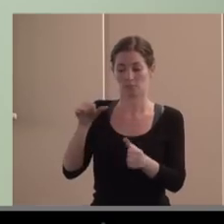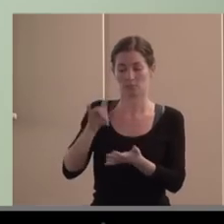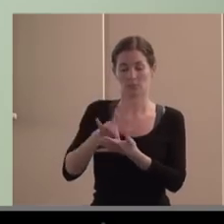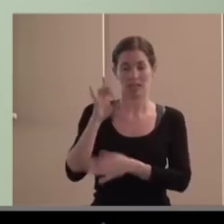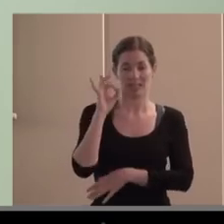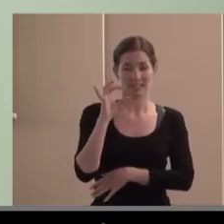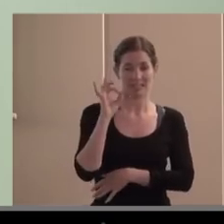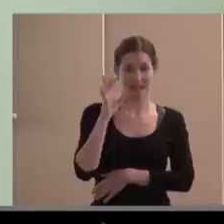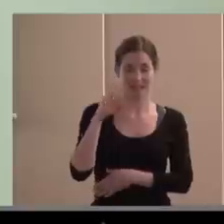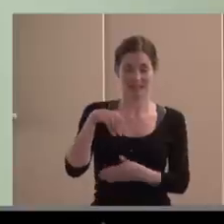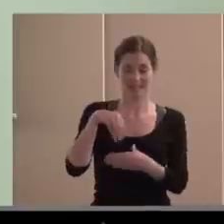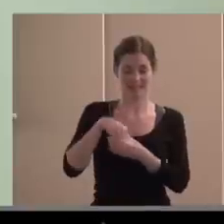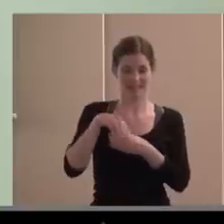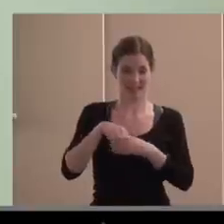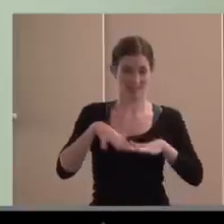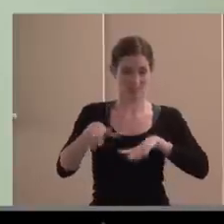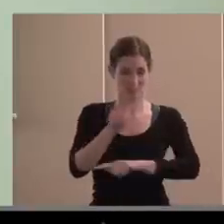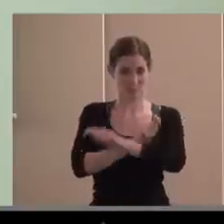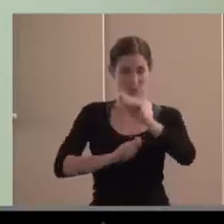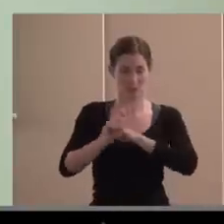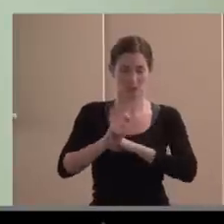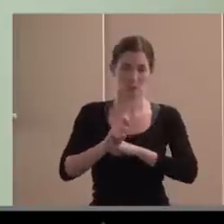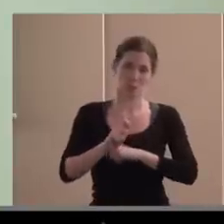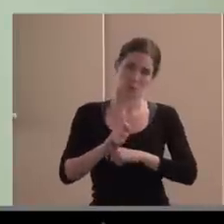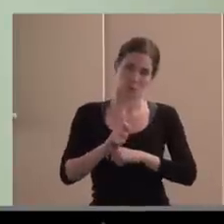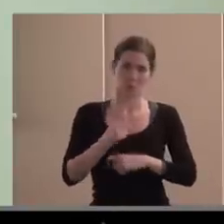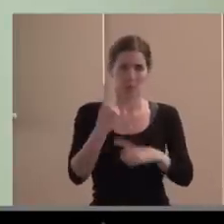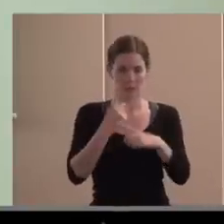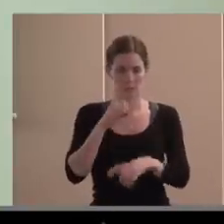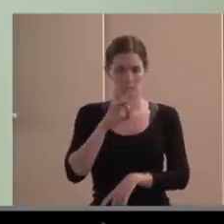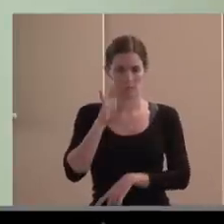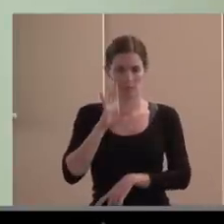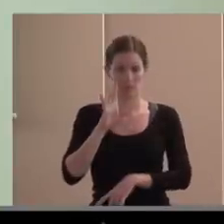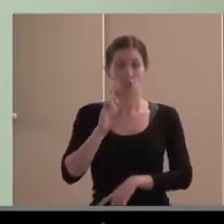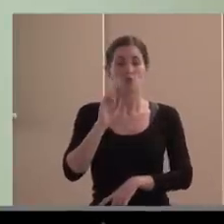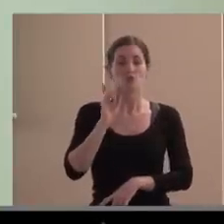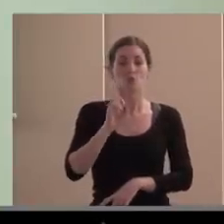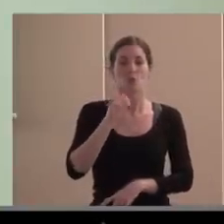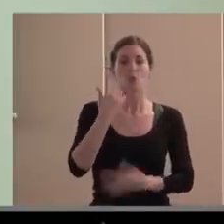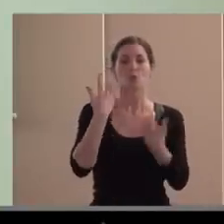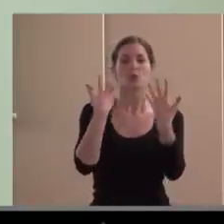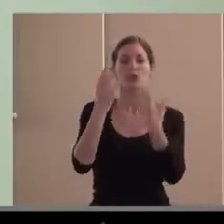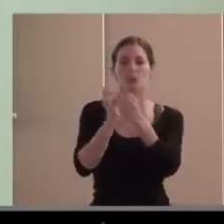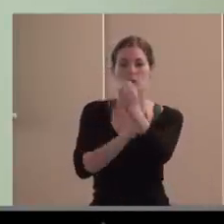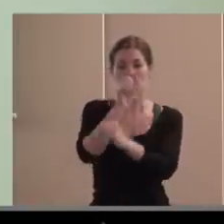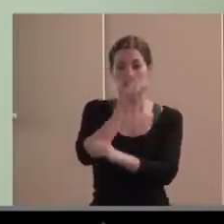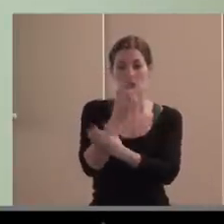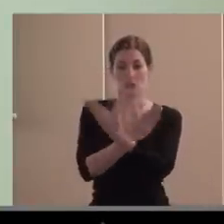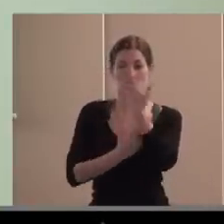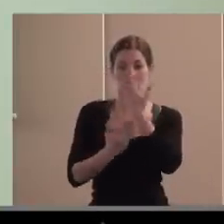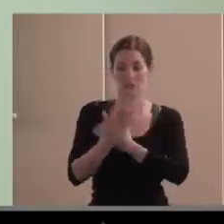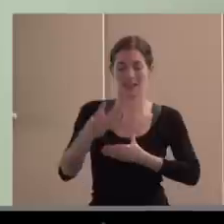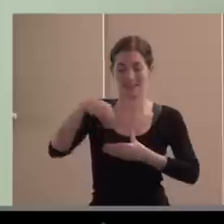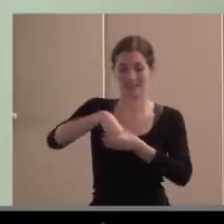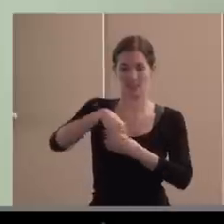digamos, internas, asociativas, que solo el 10% de las personas con discapacidad en España militan o están